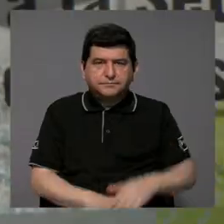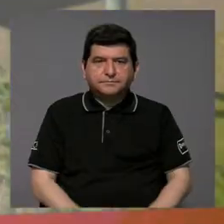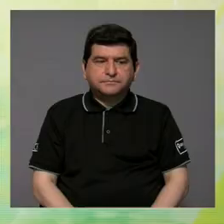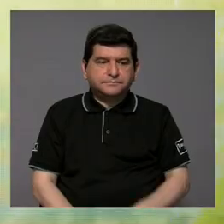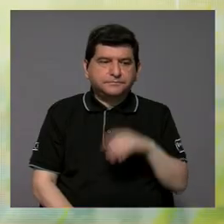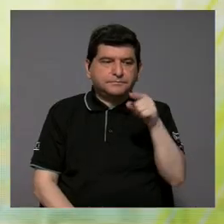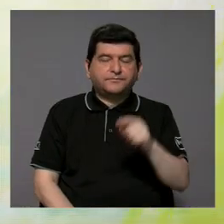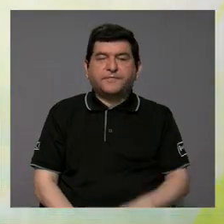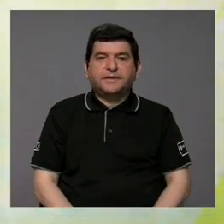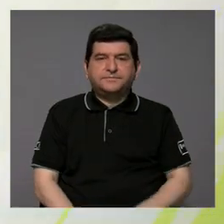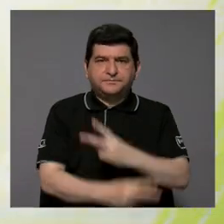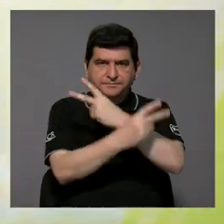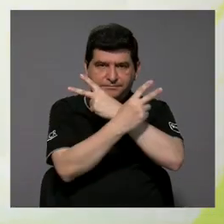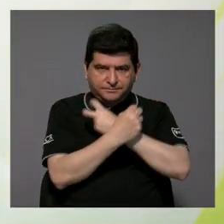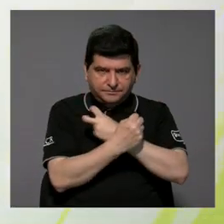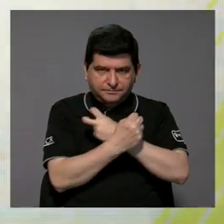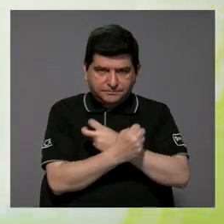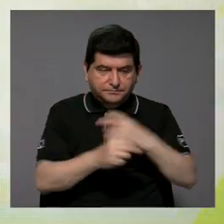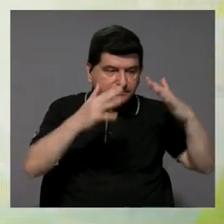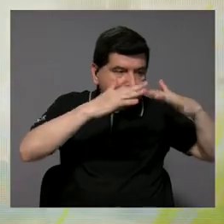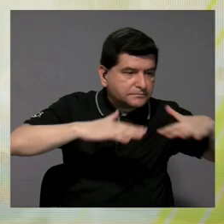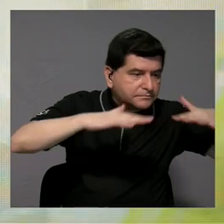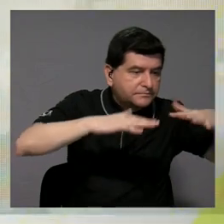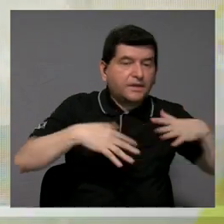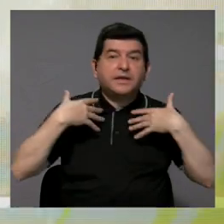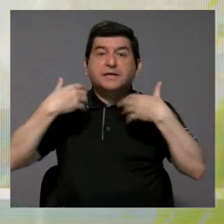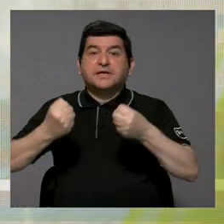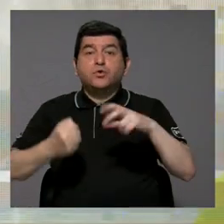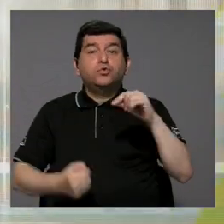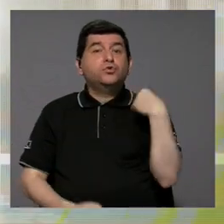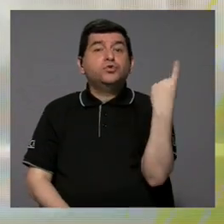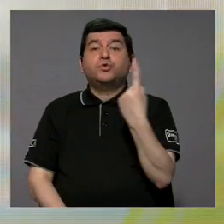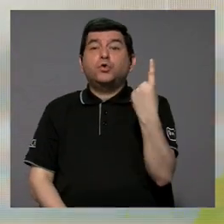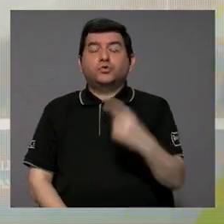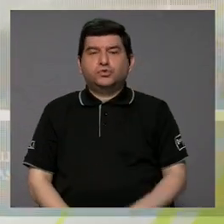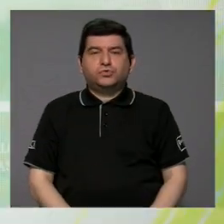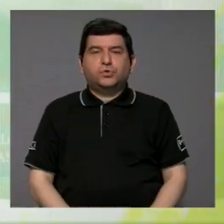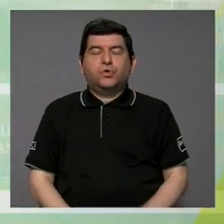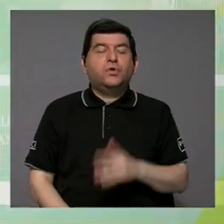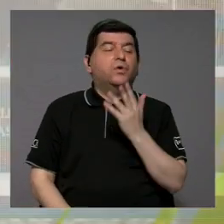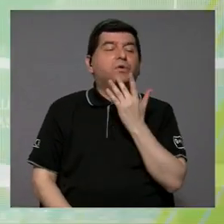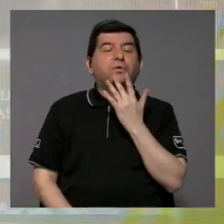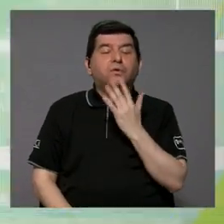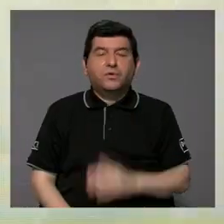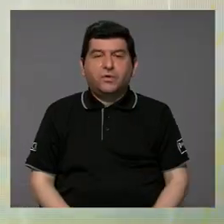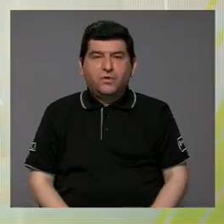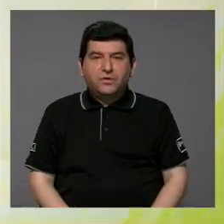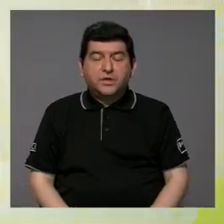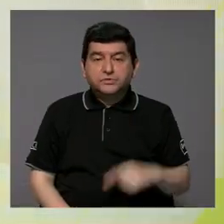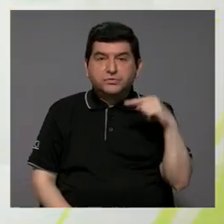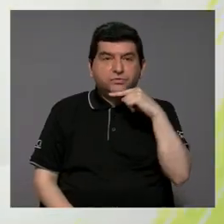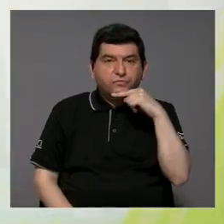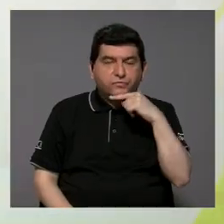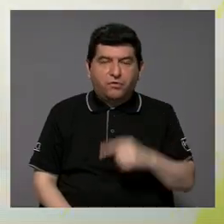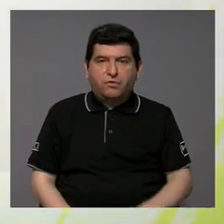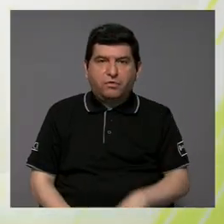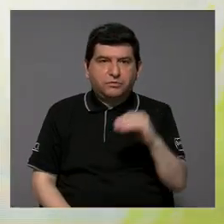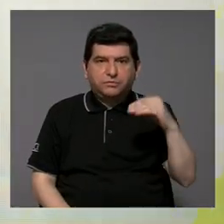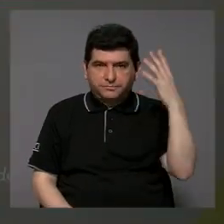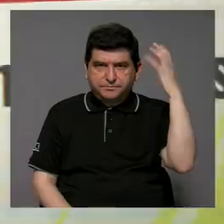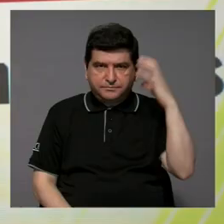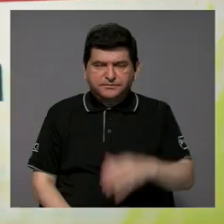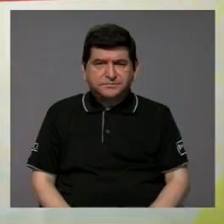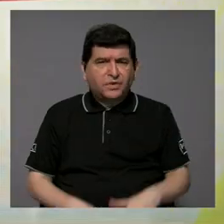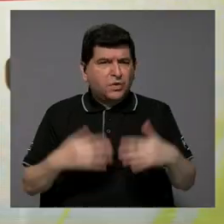ambiental y en salud. Entonces, no solamente nos quedamos con las franjas de colores de los plaguicidas, el rojo, el amarillo, que